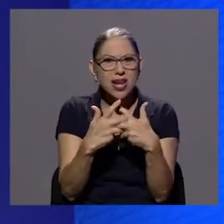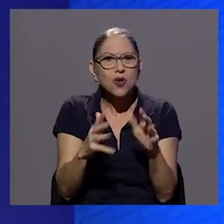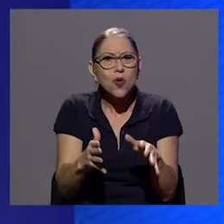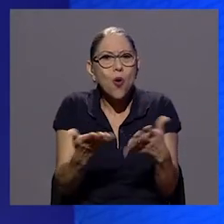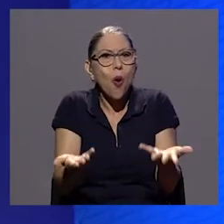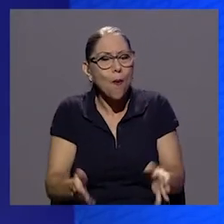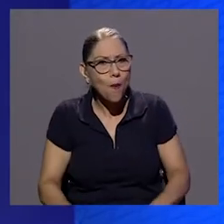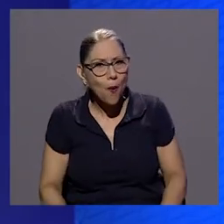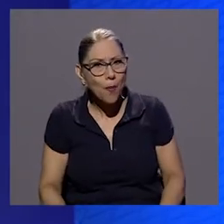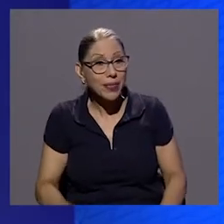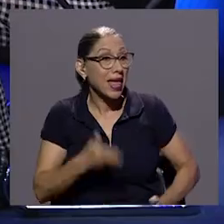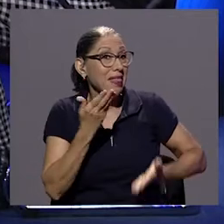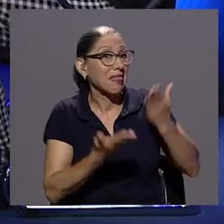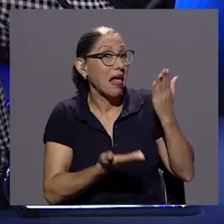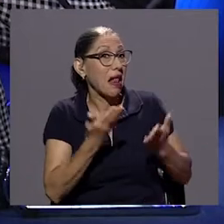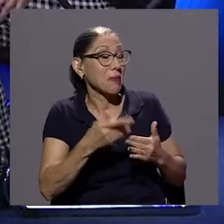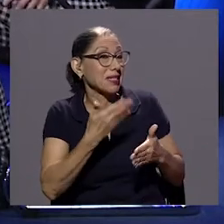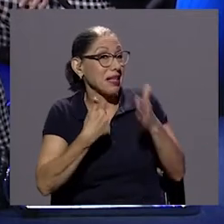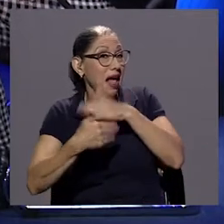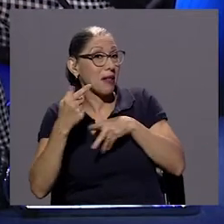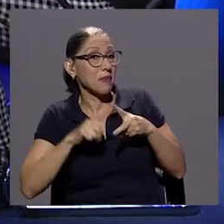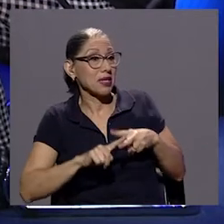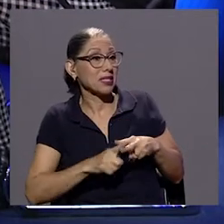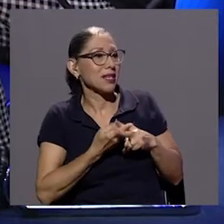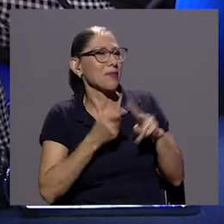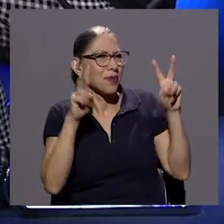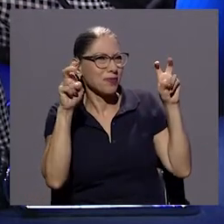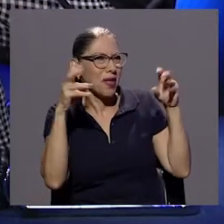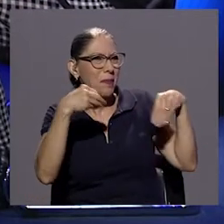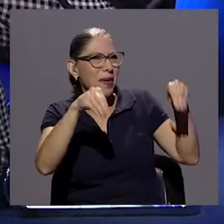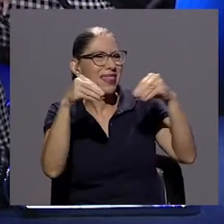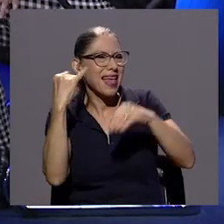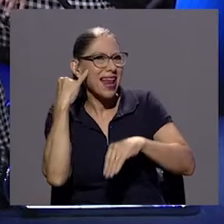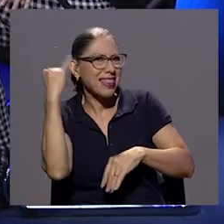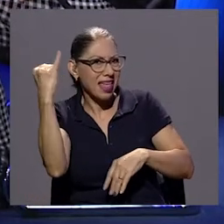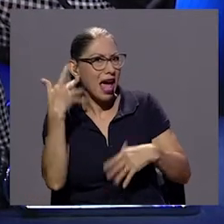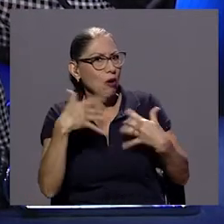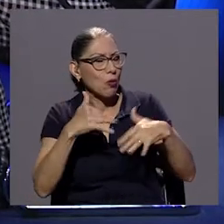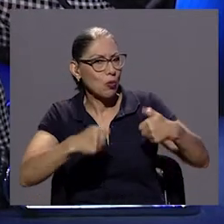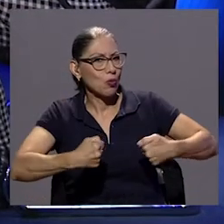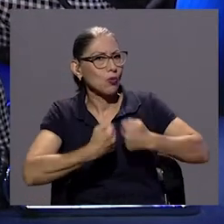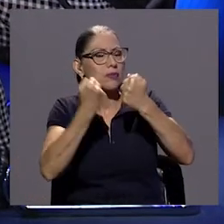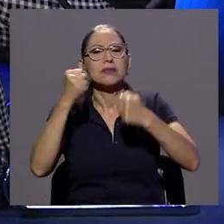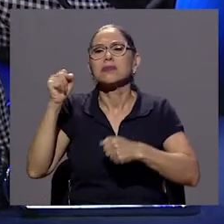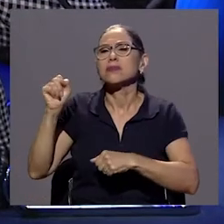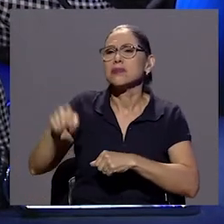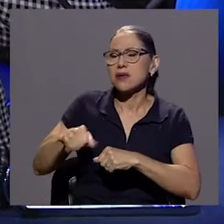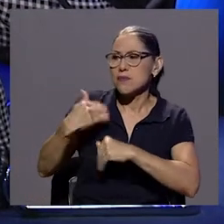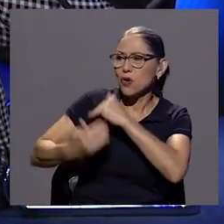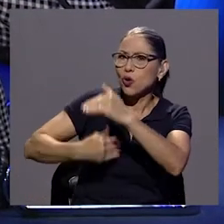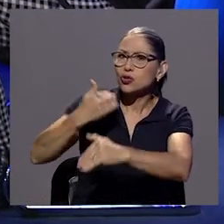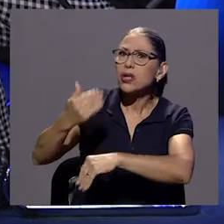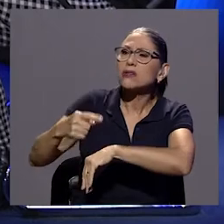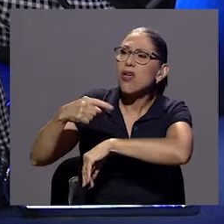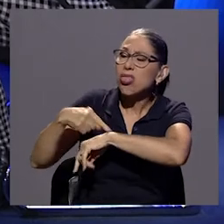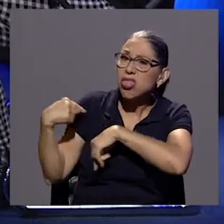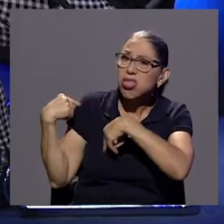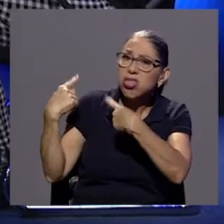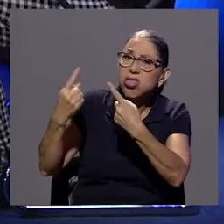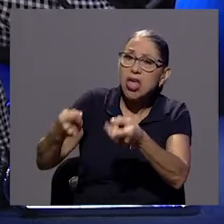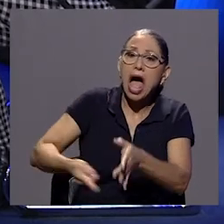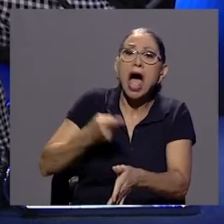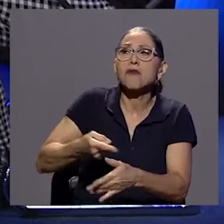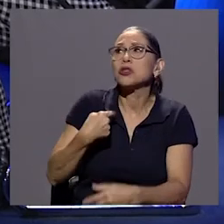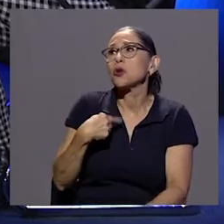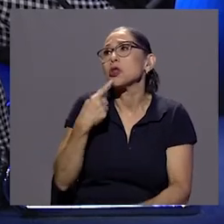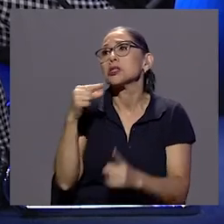no todo ese proceso sí también o sea todo ese proceso es largo porque también uno a veces dice arqueología y la gente es como ¿verdad? o una